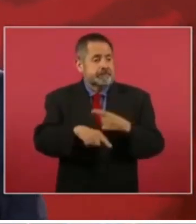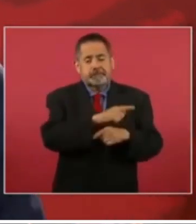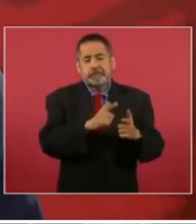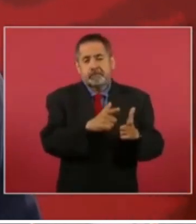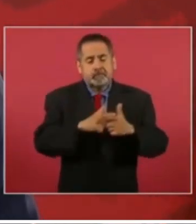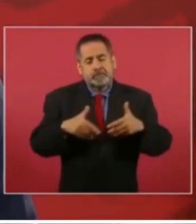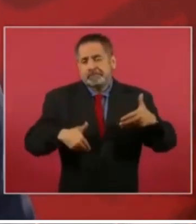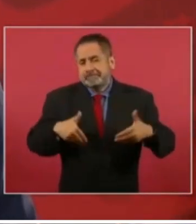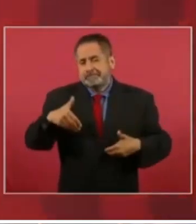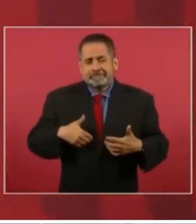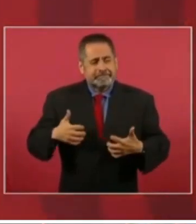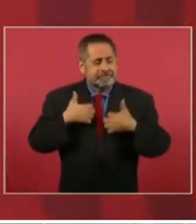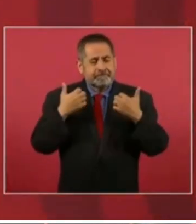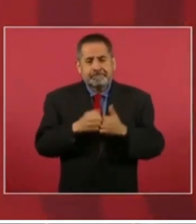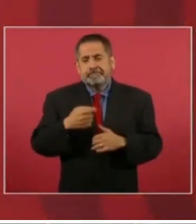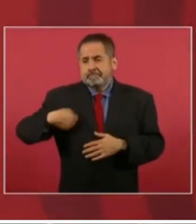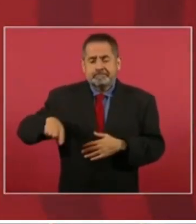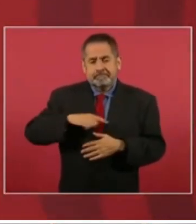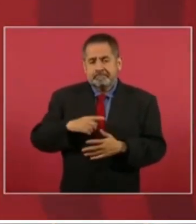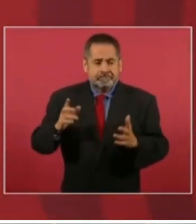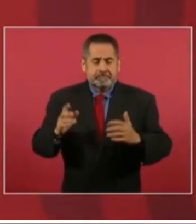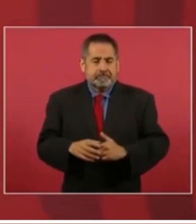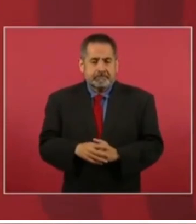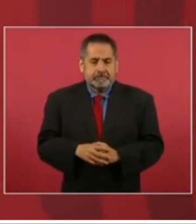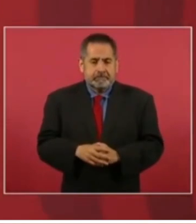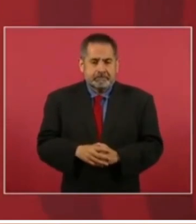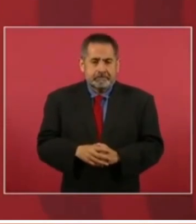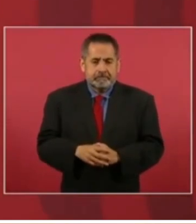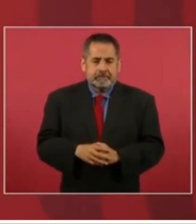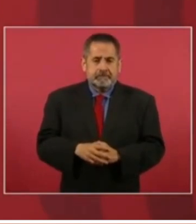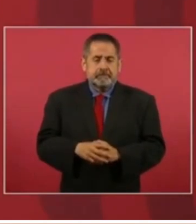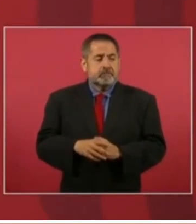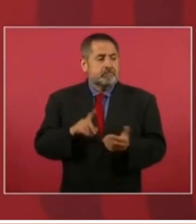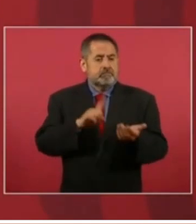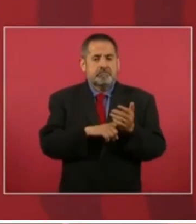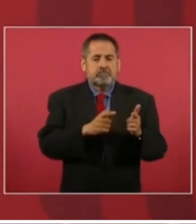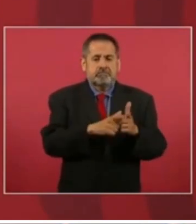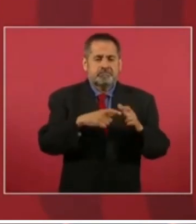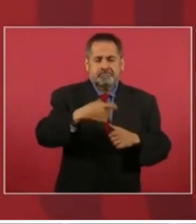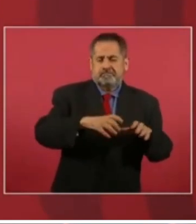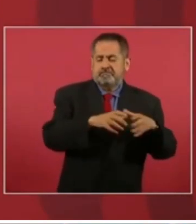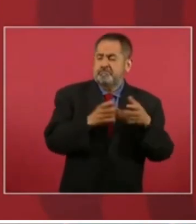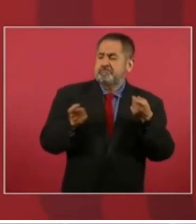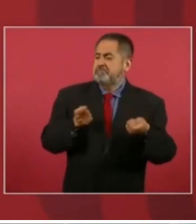molestísimo con nosotros. De poder económico incluso.